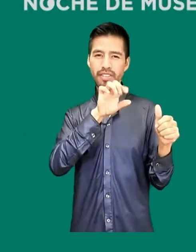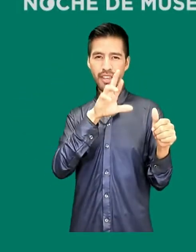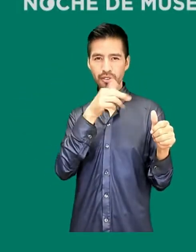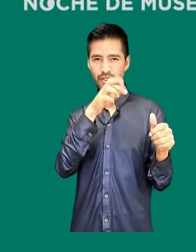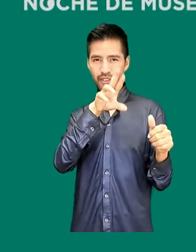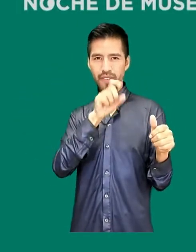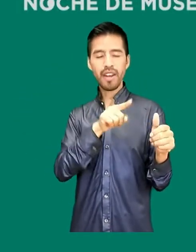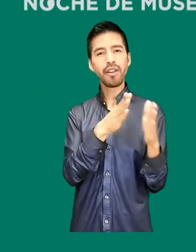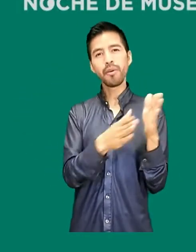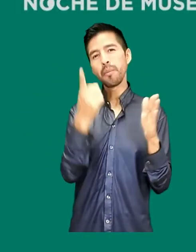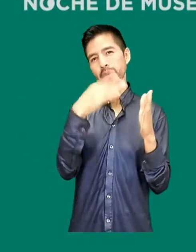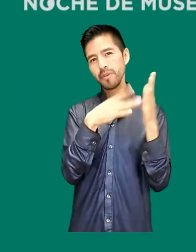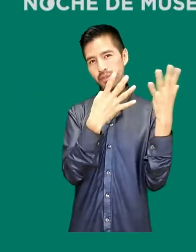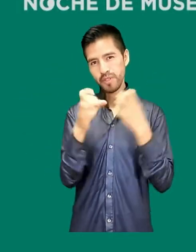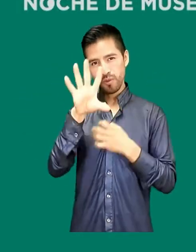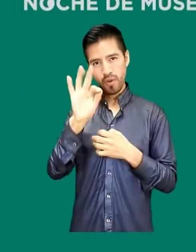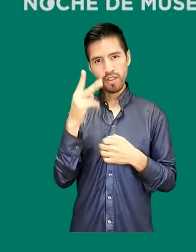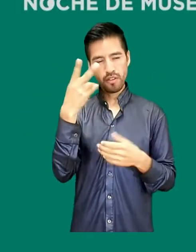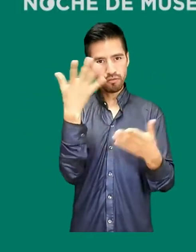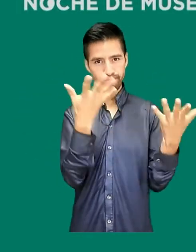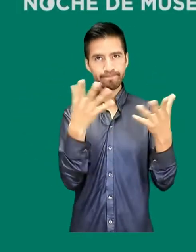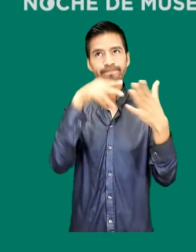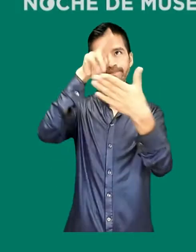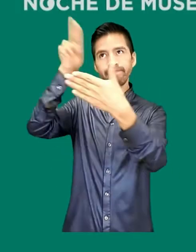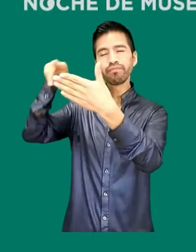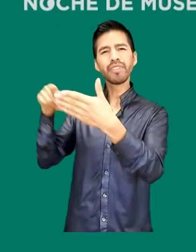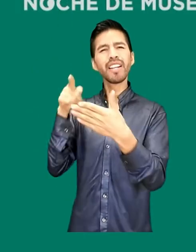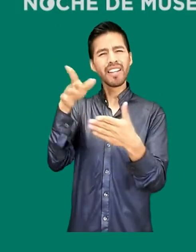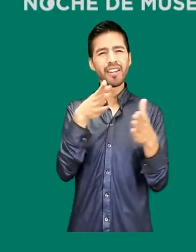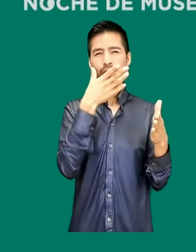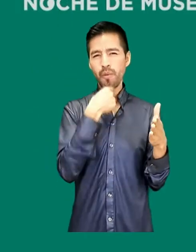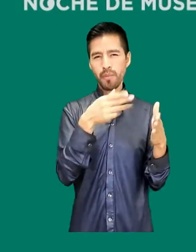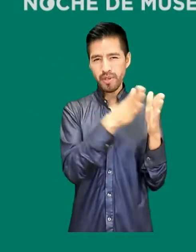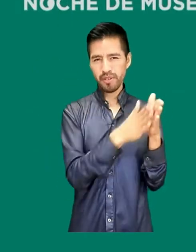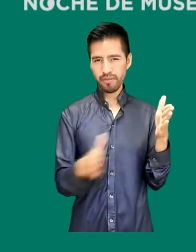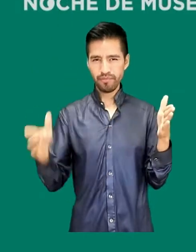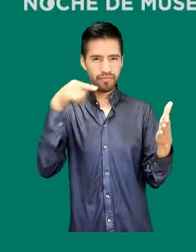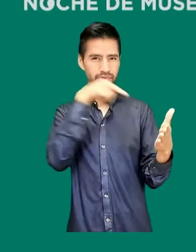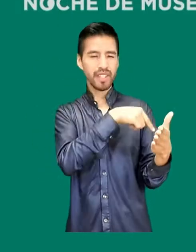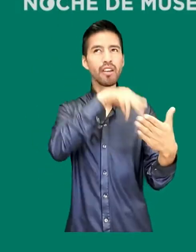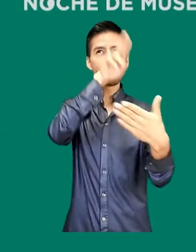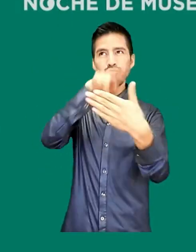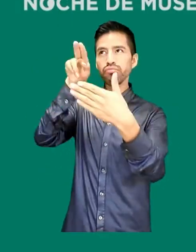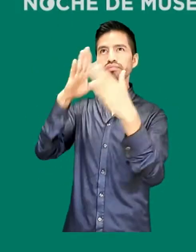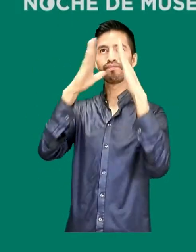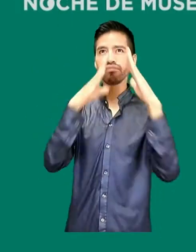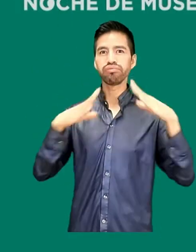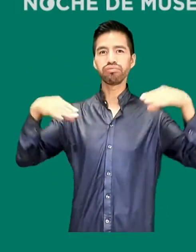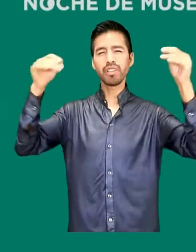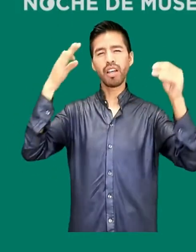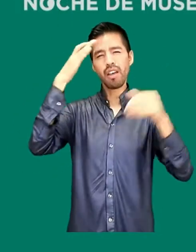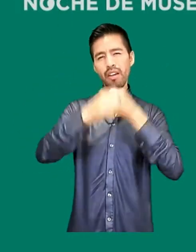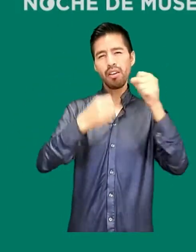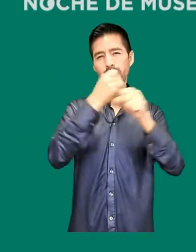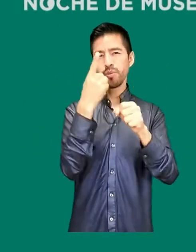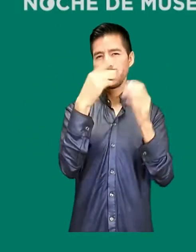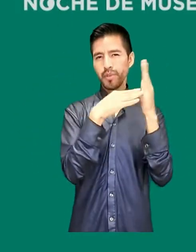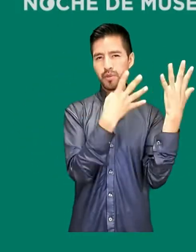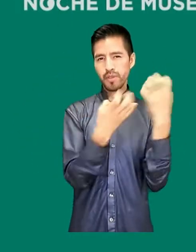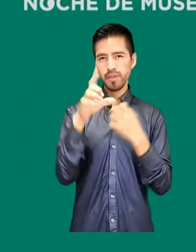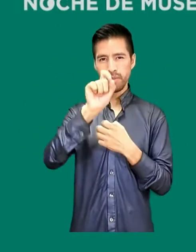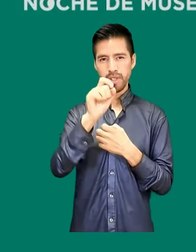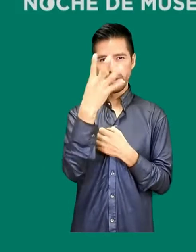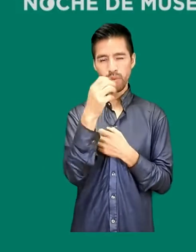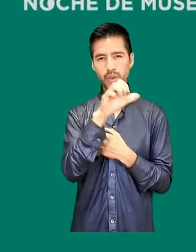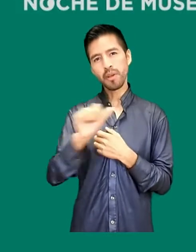Este mural forma parte de la serie de frescos pintados por el artista aquí en Palacio Nacional durante los años de 1929